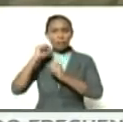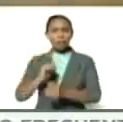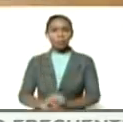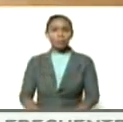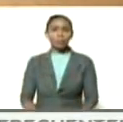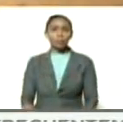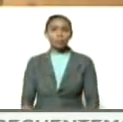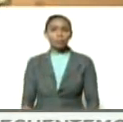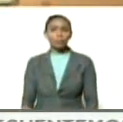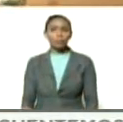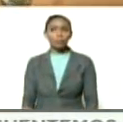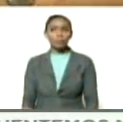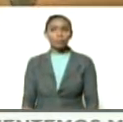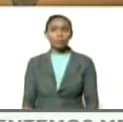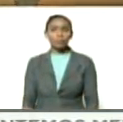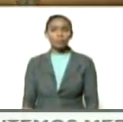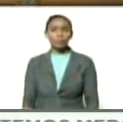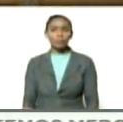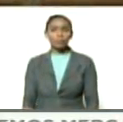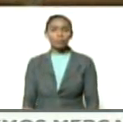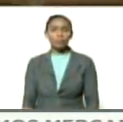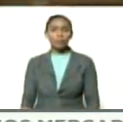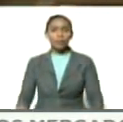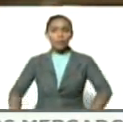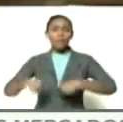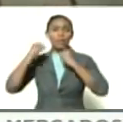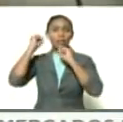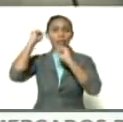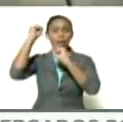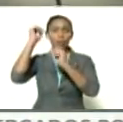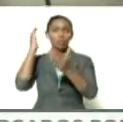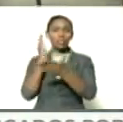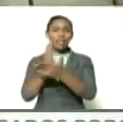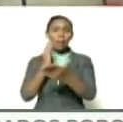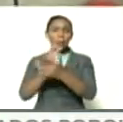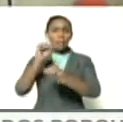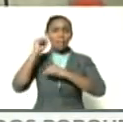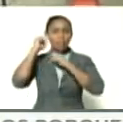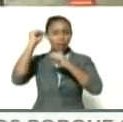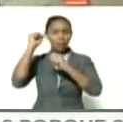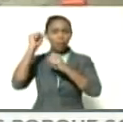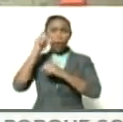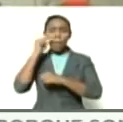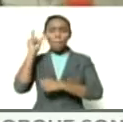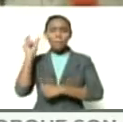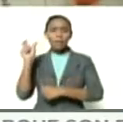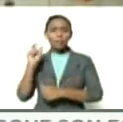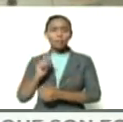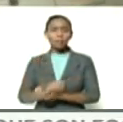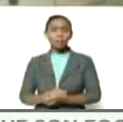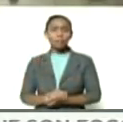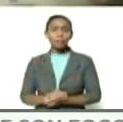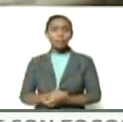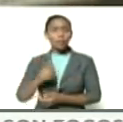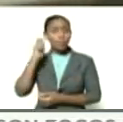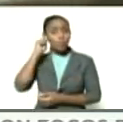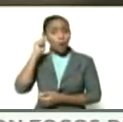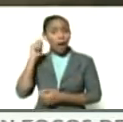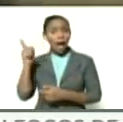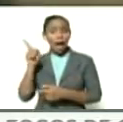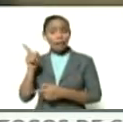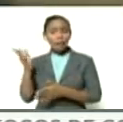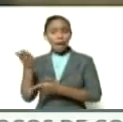venceremos venceremos siempre venceremos Doris y Amarili bueno ahí ella intercambiando